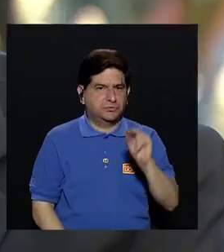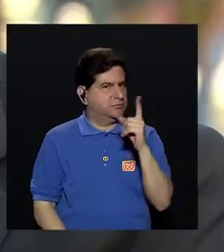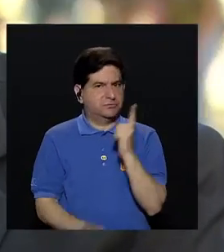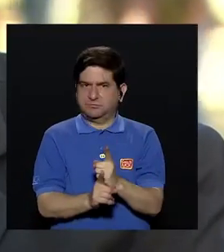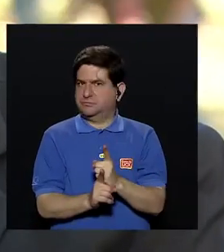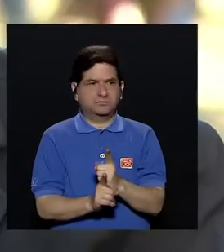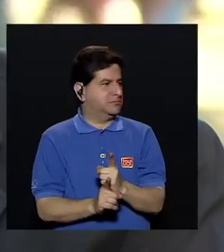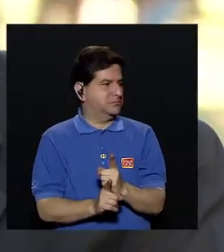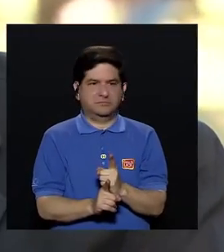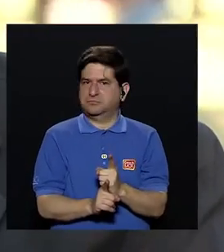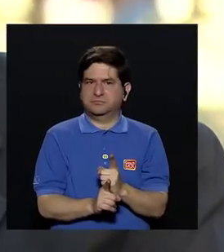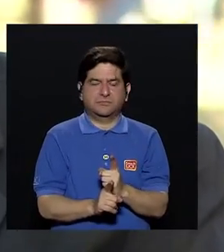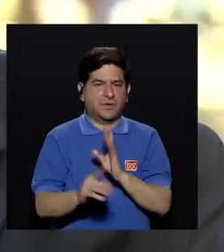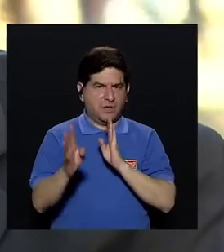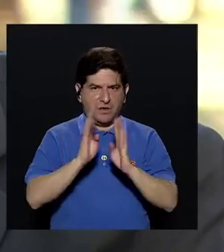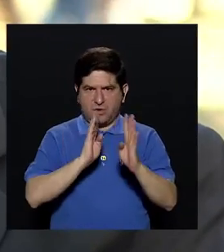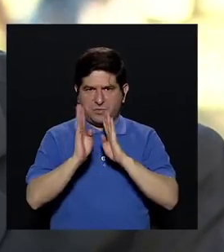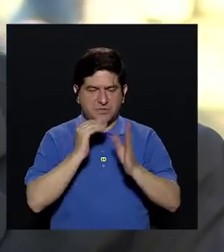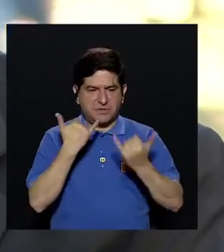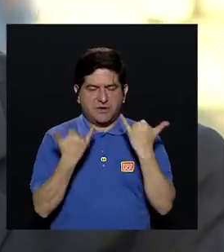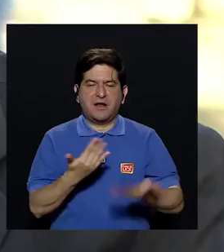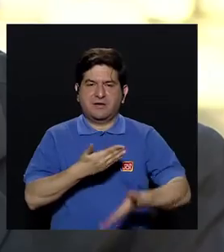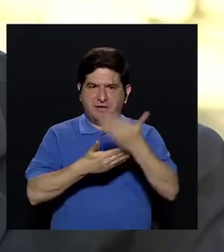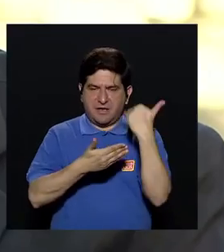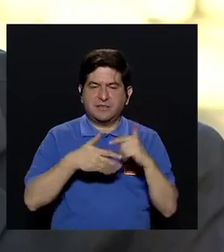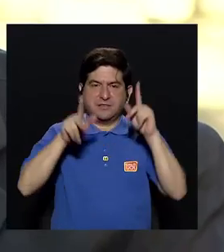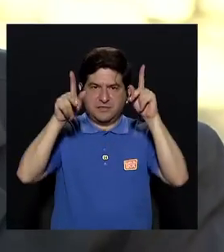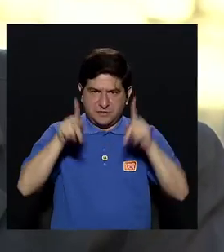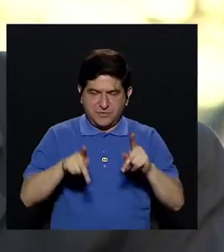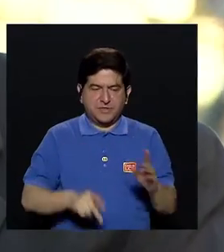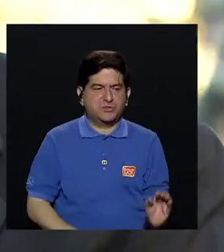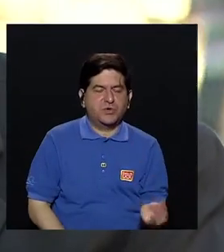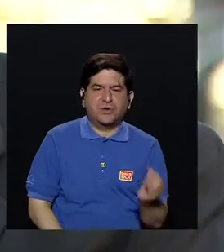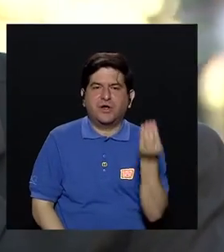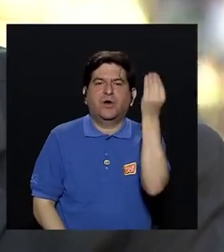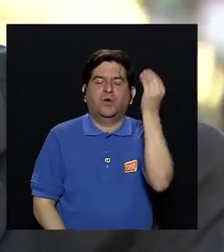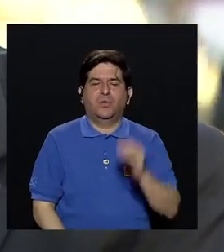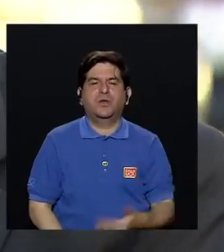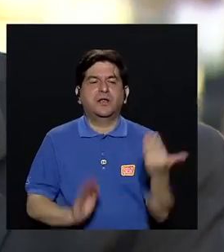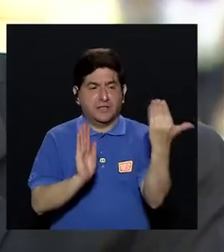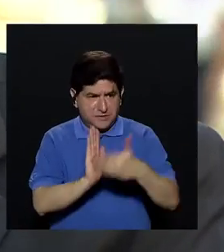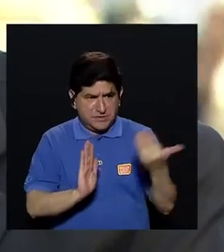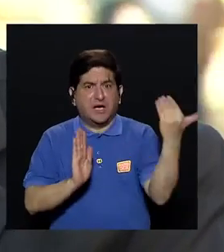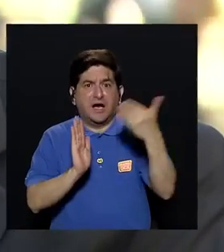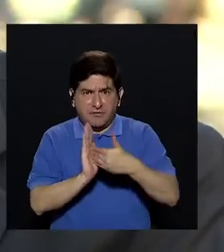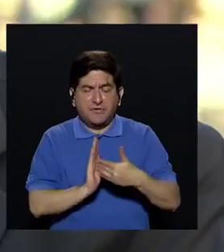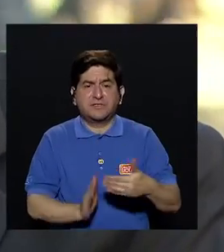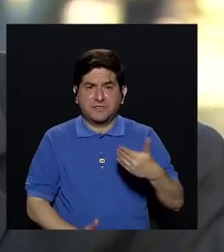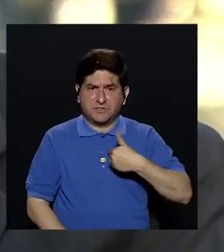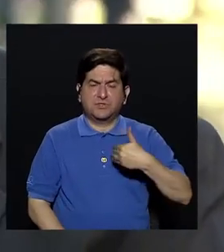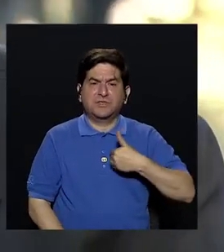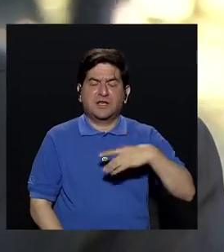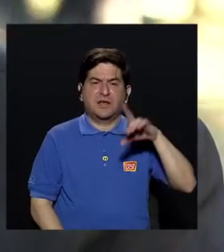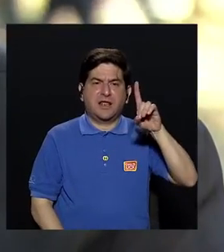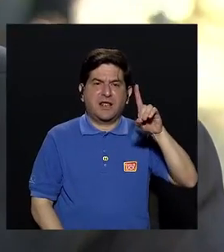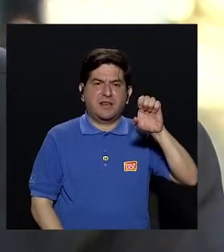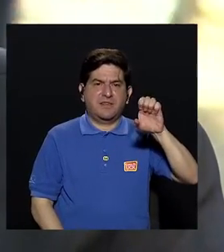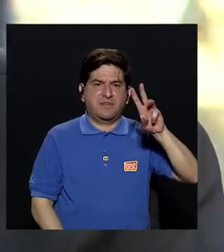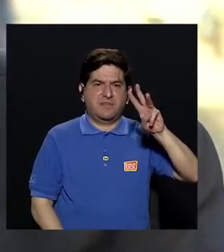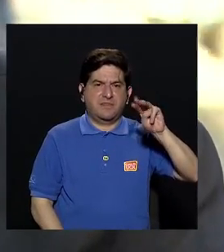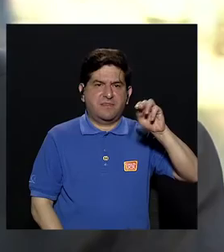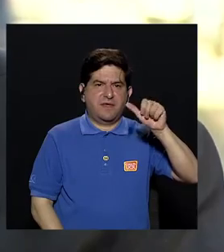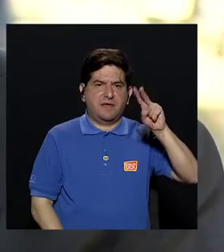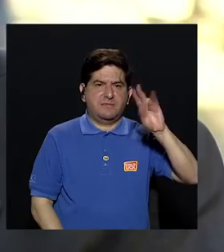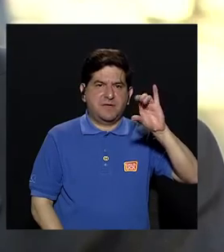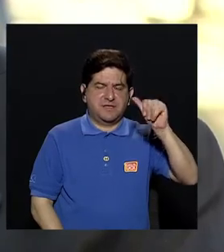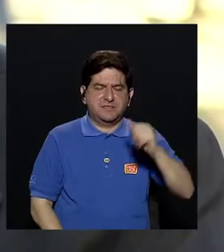no es así. Como hemos conversado previamente, hay personas jóvenes afectadas de demencia después de un